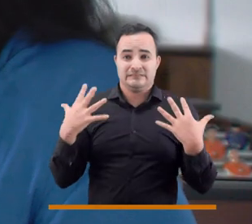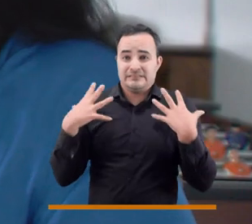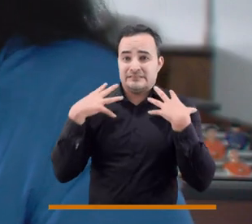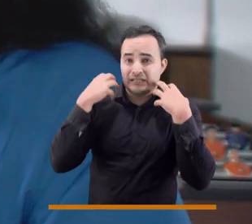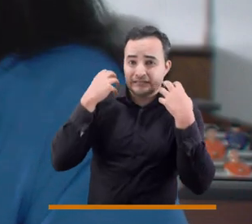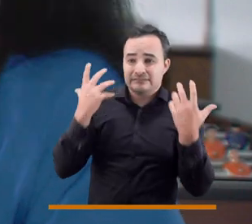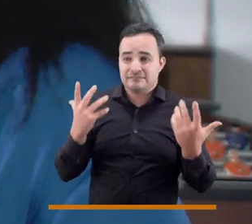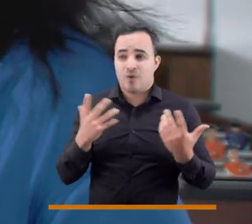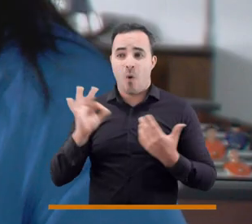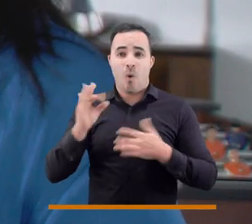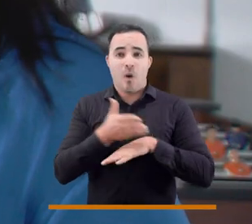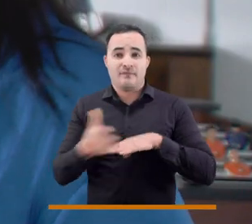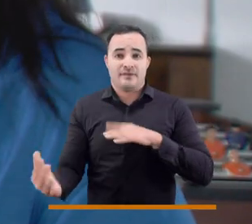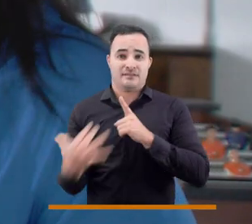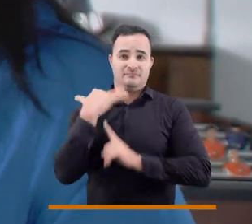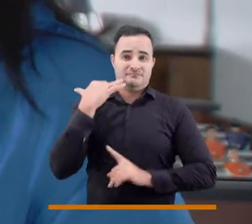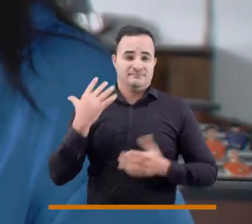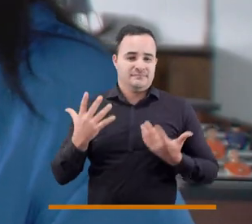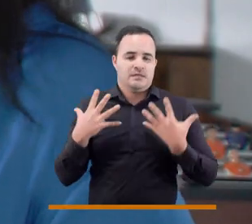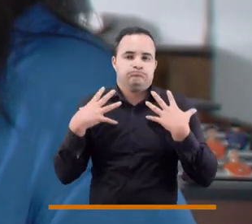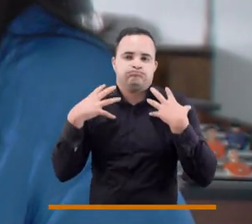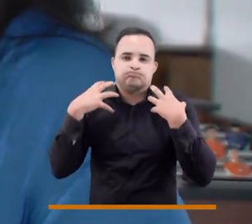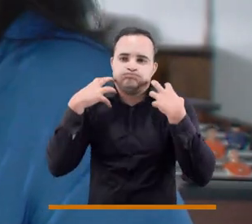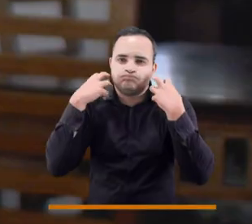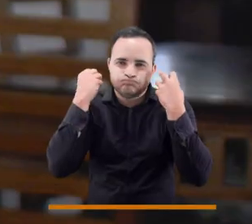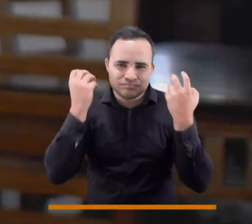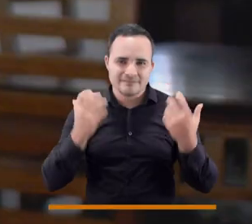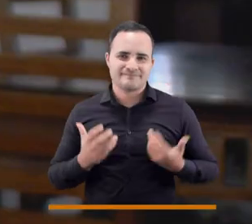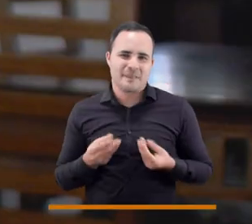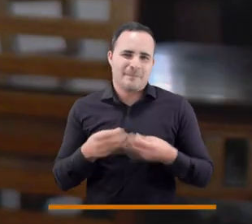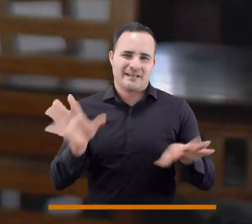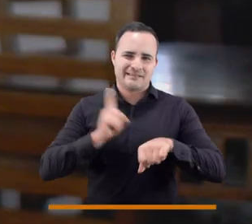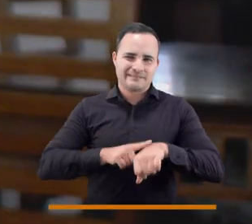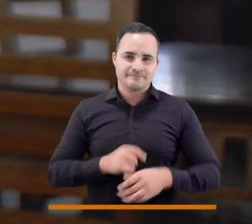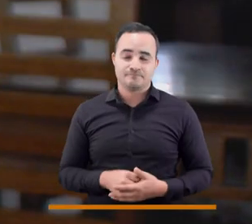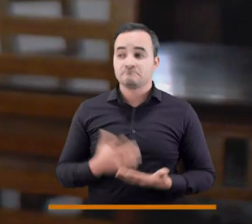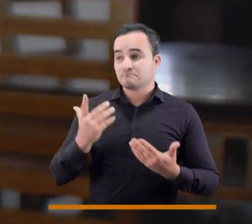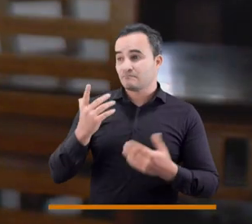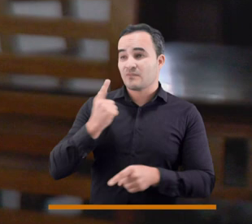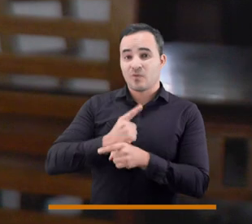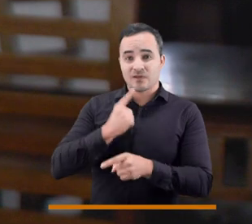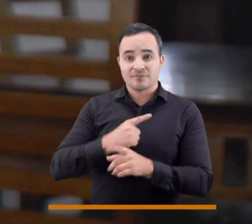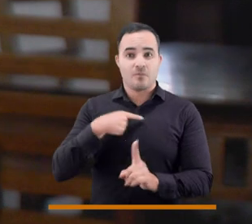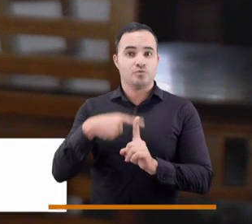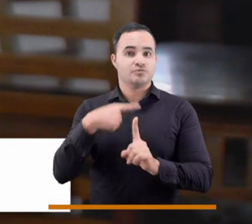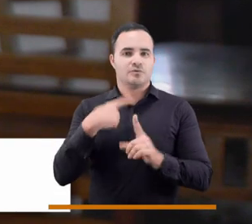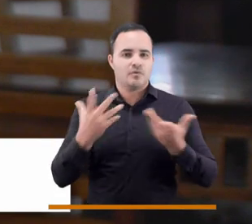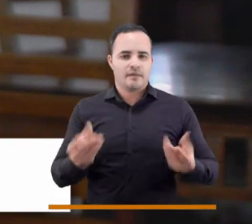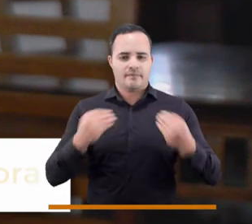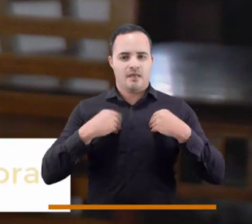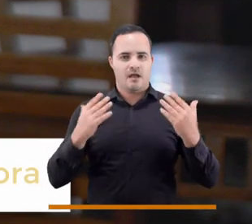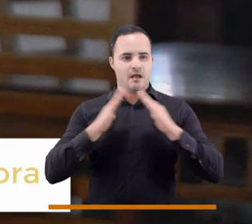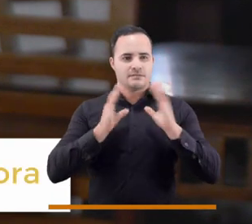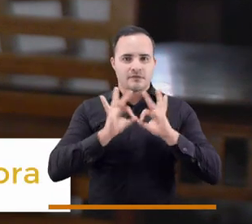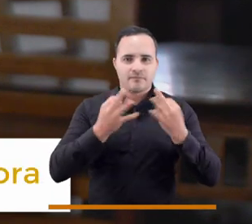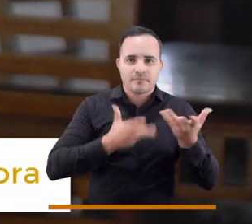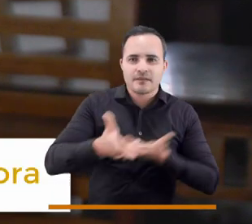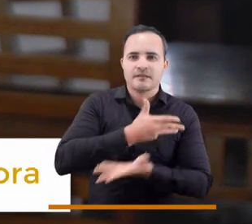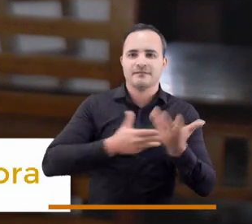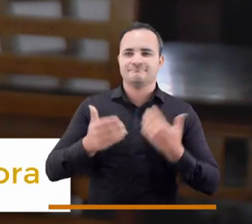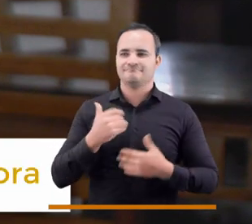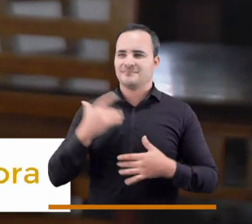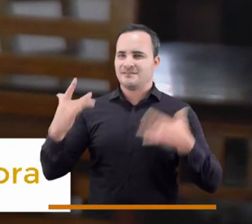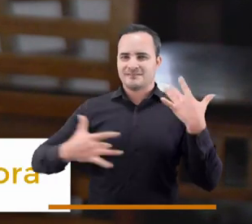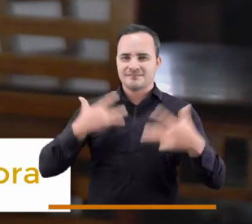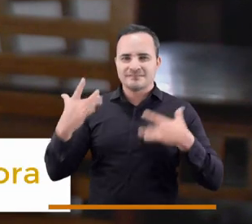llegar a mi lugar de trabajo, eso contribuye a que yo me estrese más. Entonces, más tiempo para nosotros mismos, para nuestra familia, disfrutar de